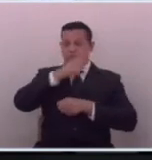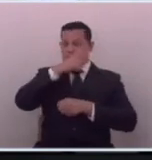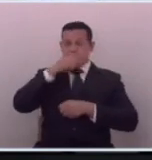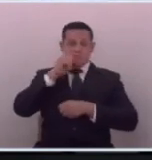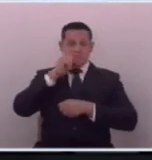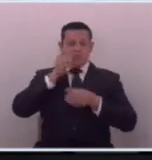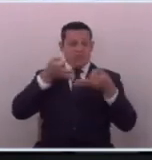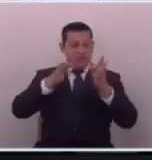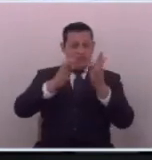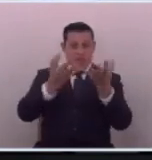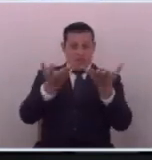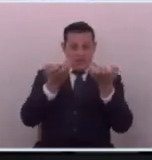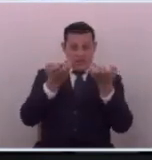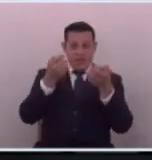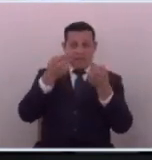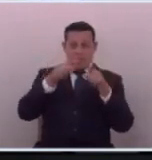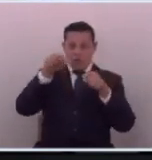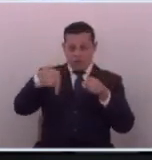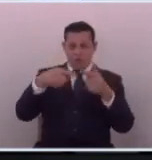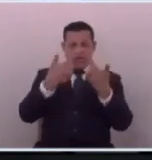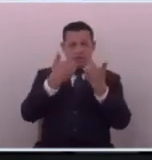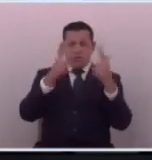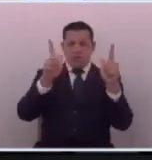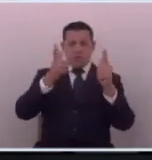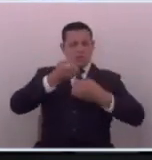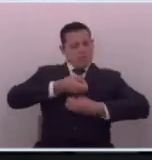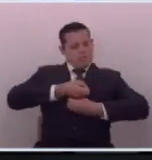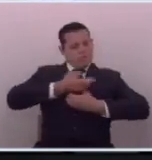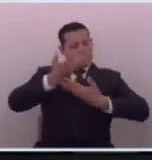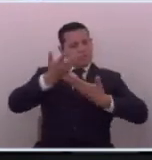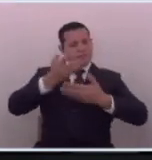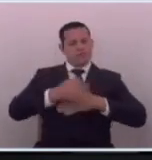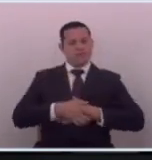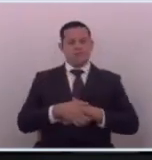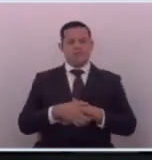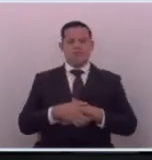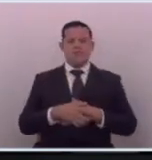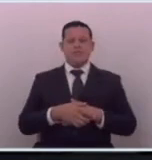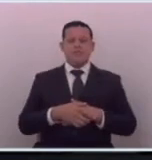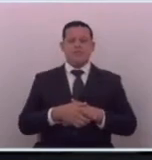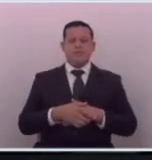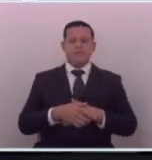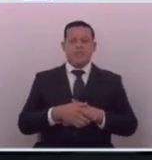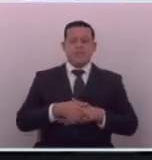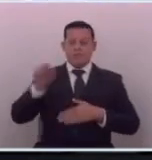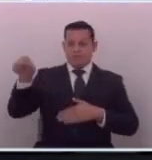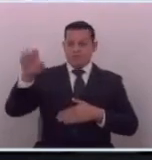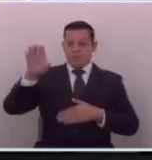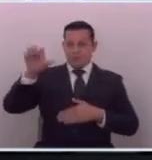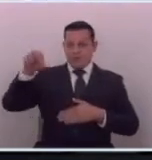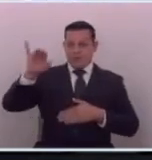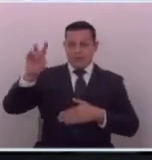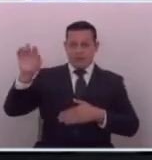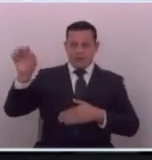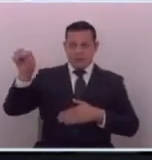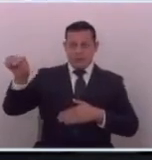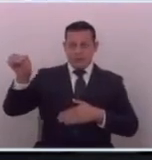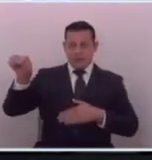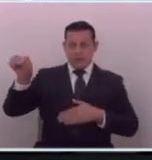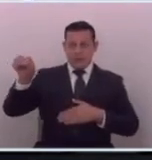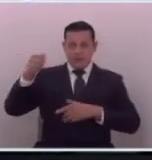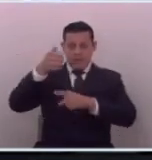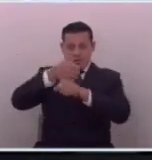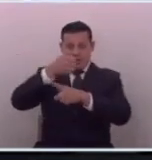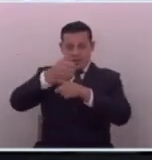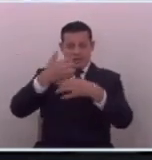como querían pero ahora hay libertad de expresión ahí en la esquina la ejercitan en